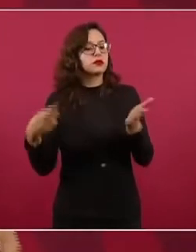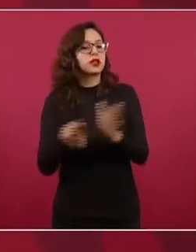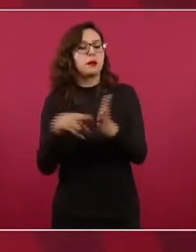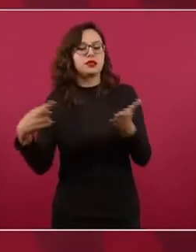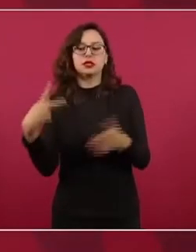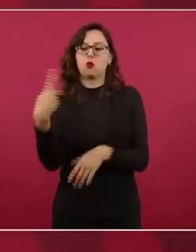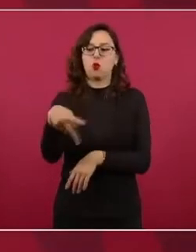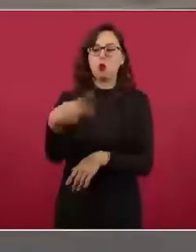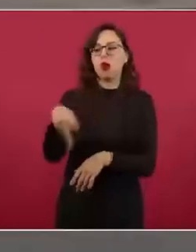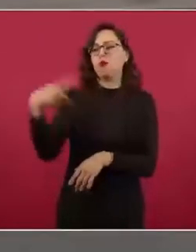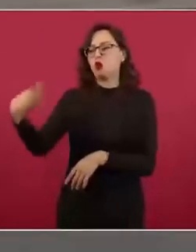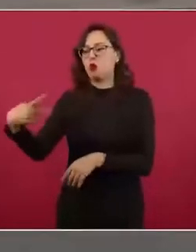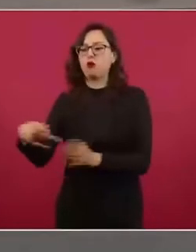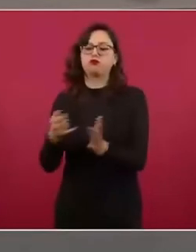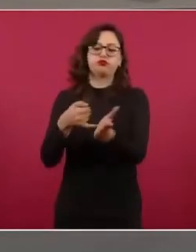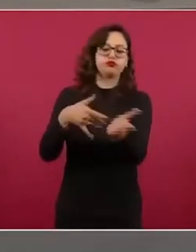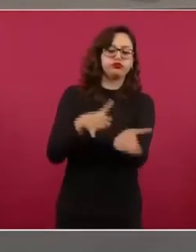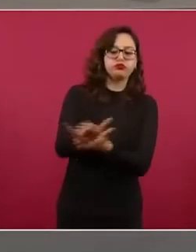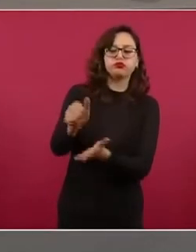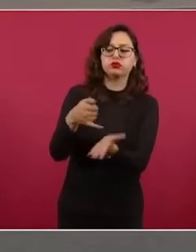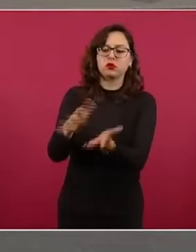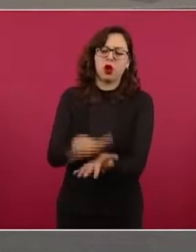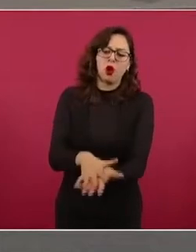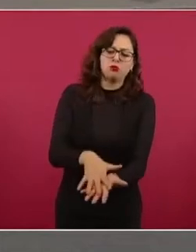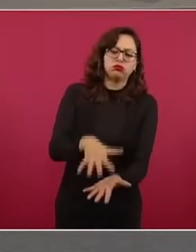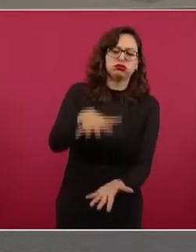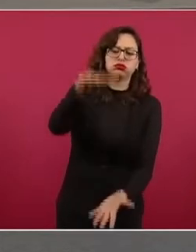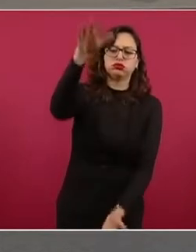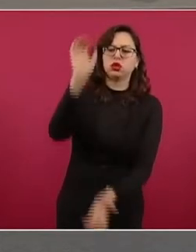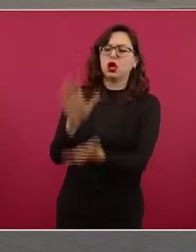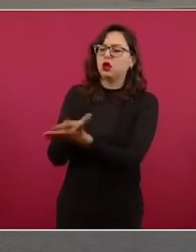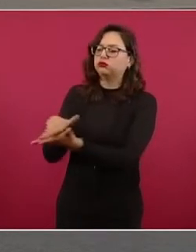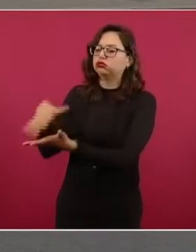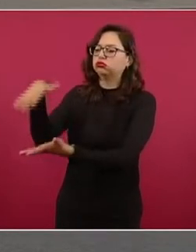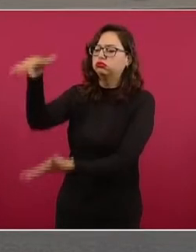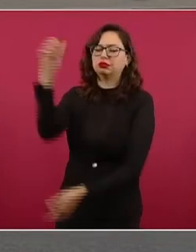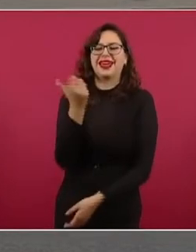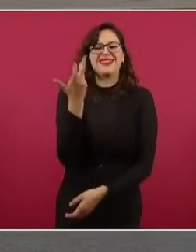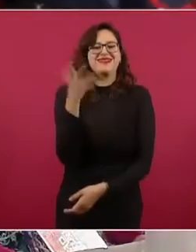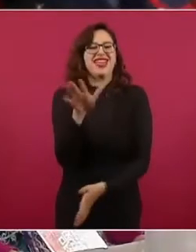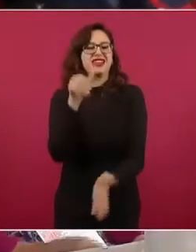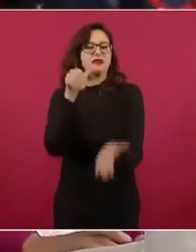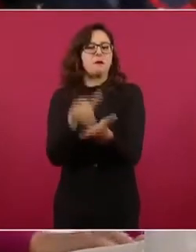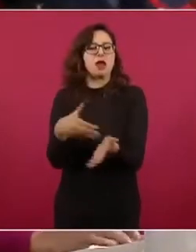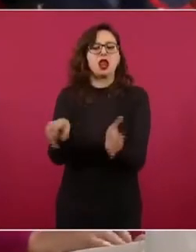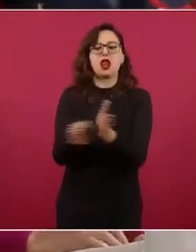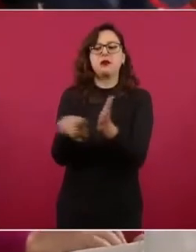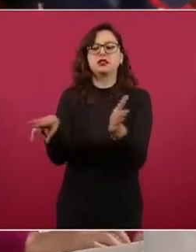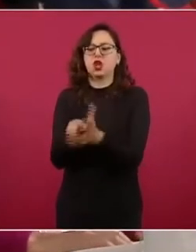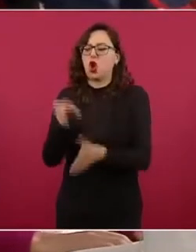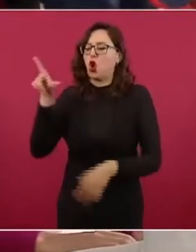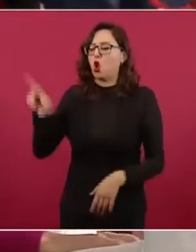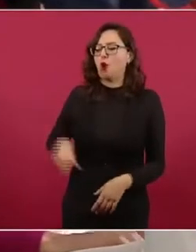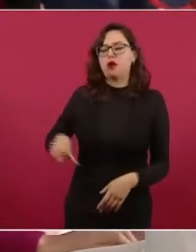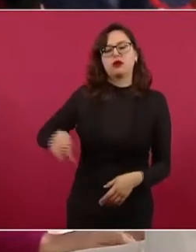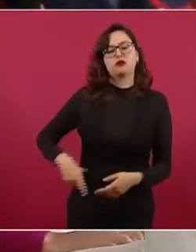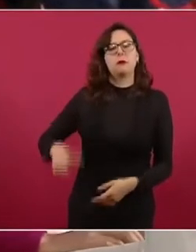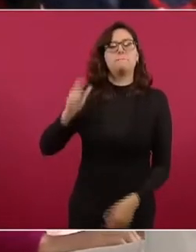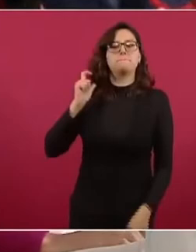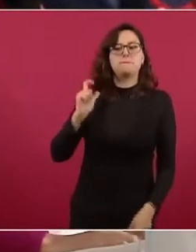10 mil revistas, casi todas.